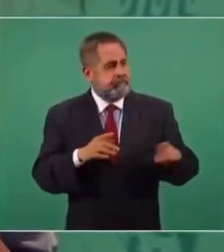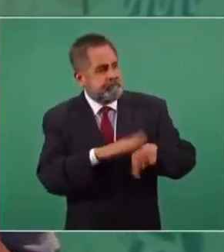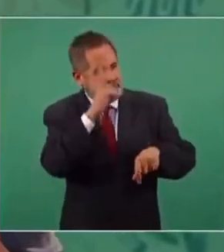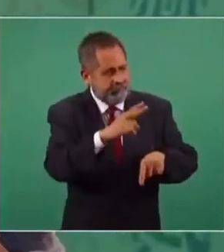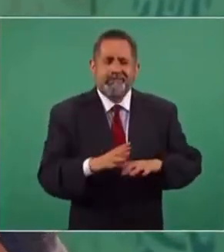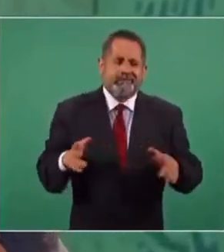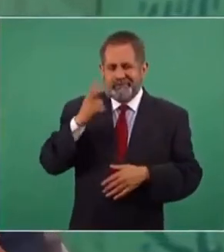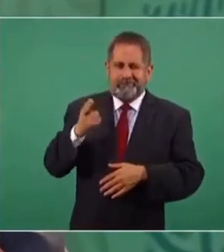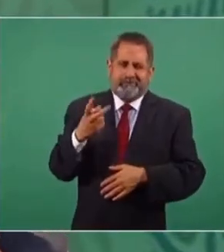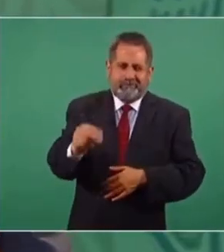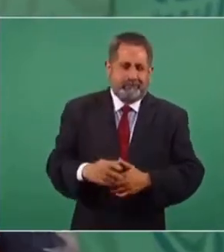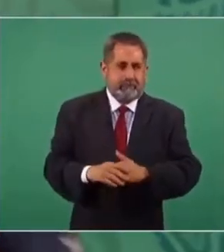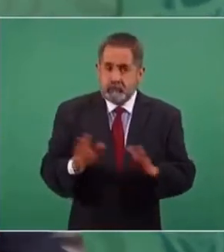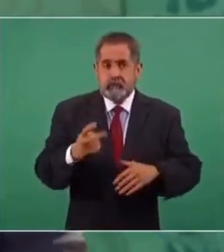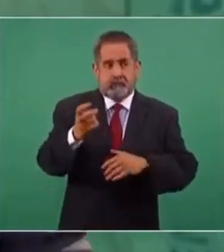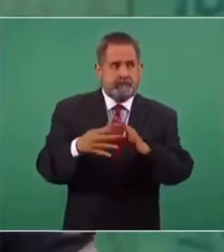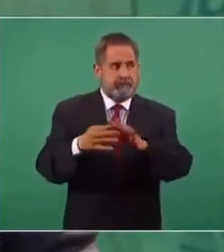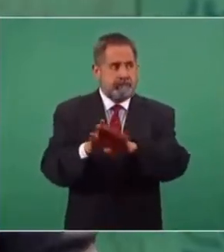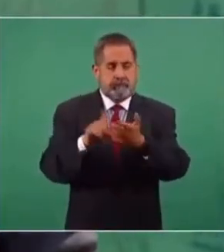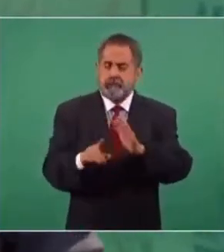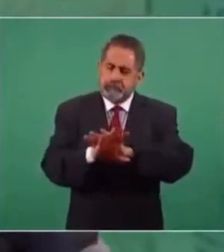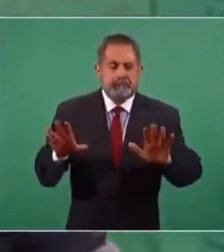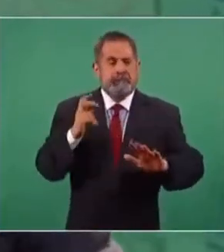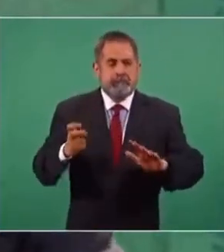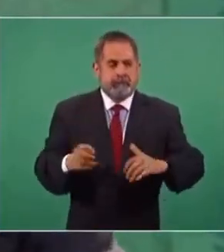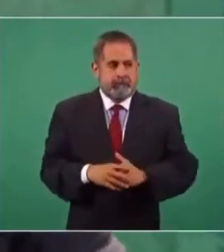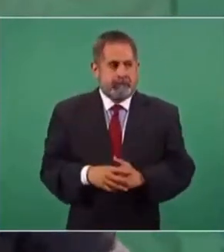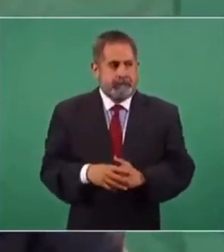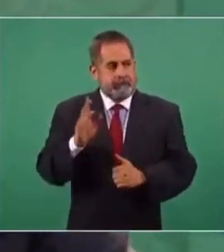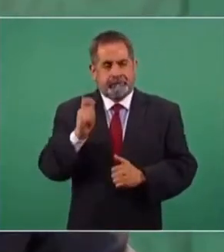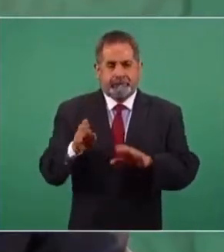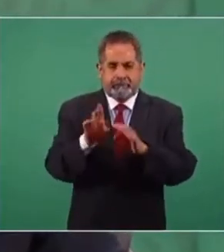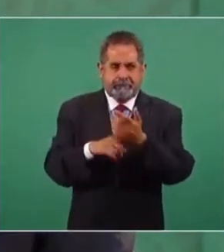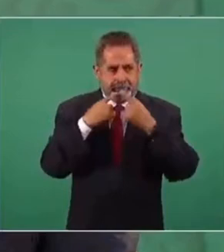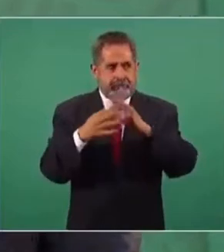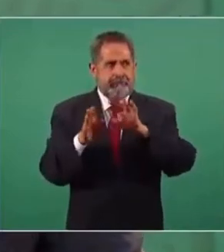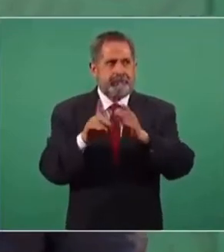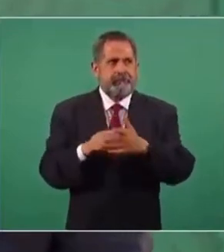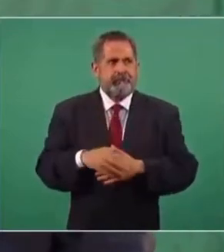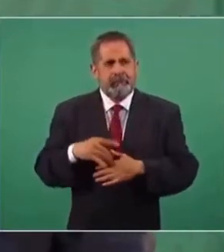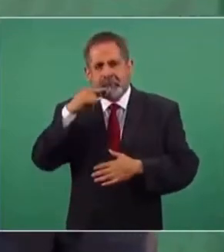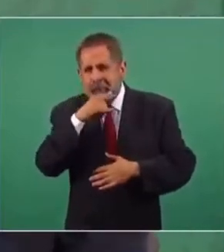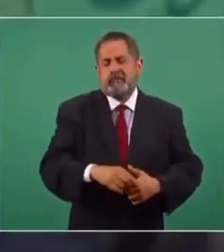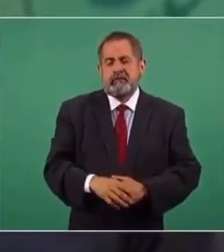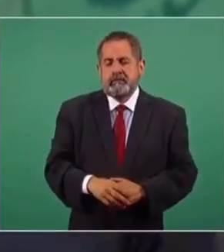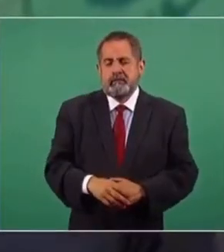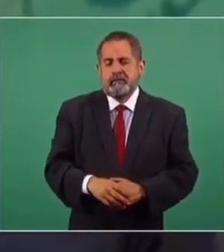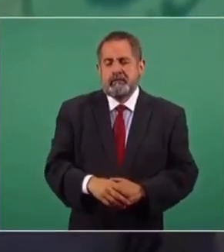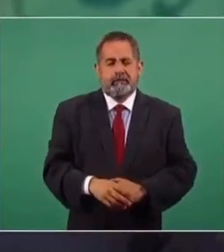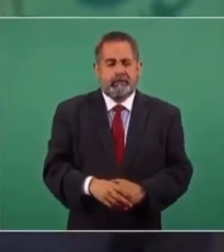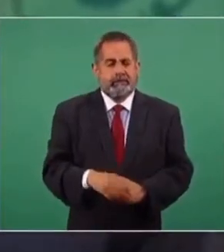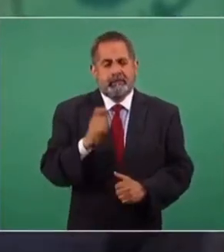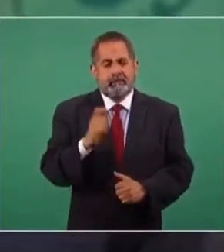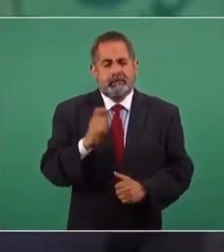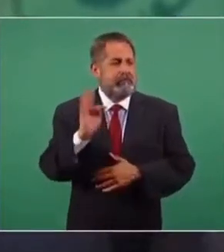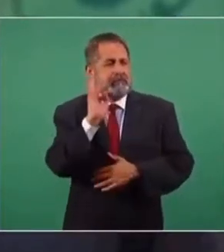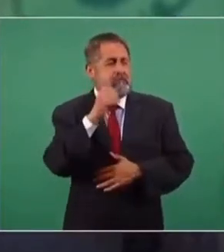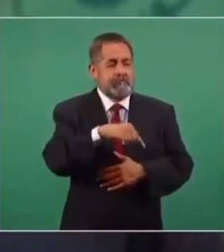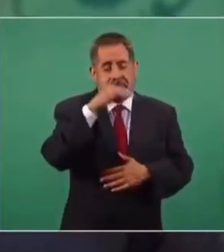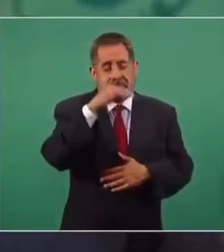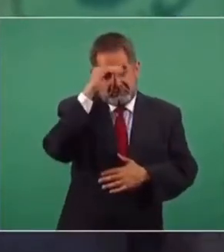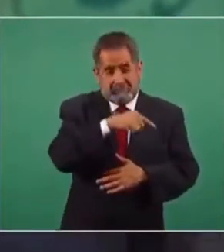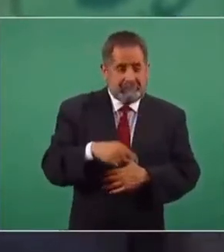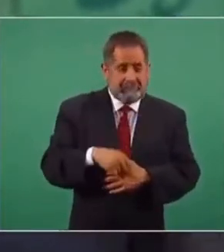prohibir, pero ya, hacer a un lado la hipocresía. Y si piensan